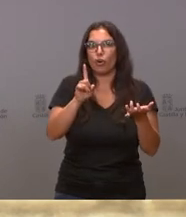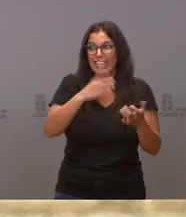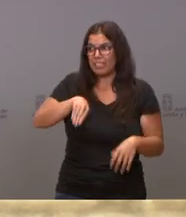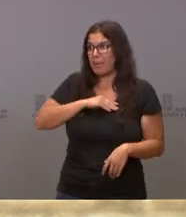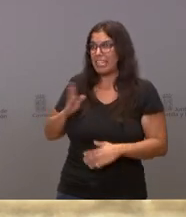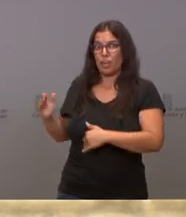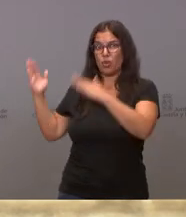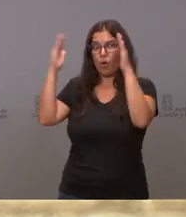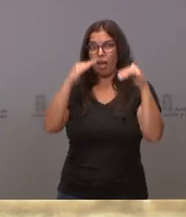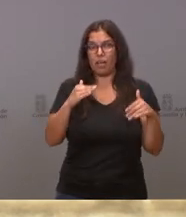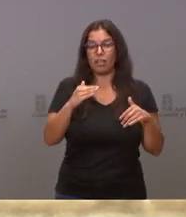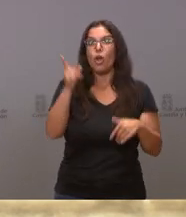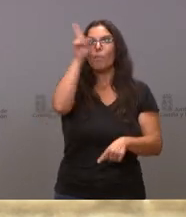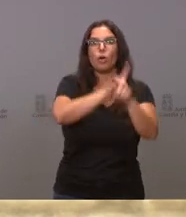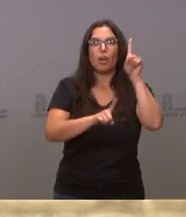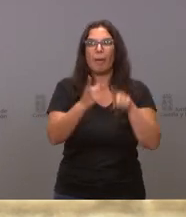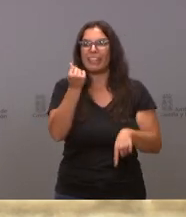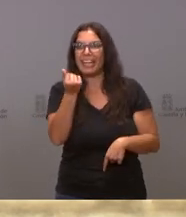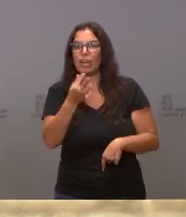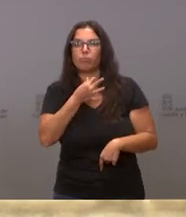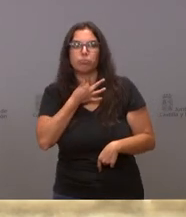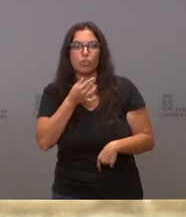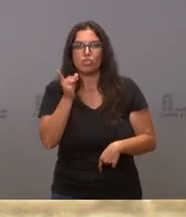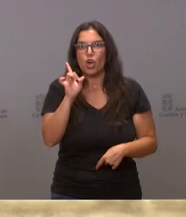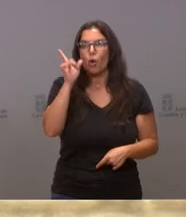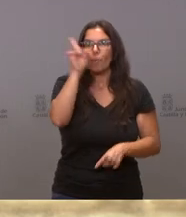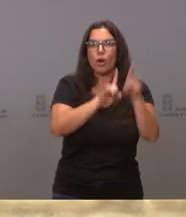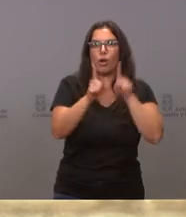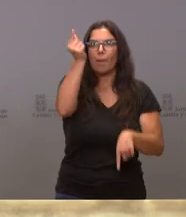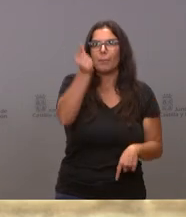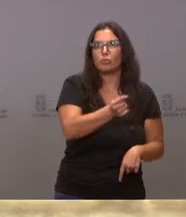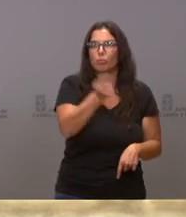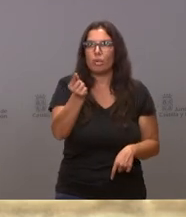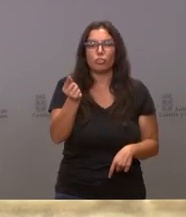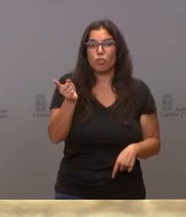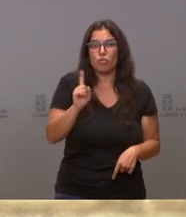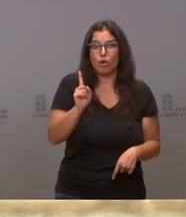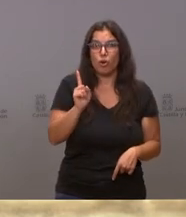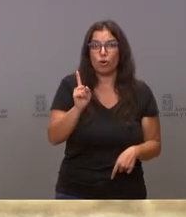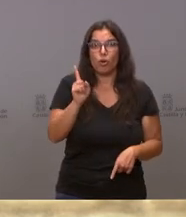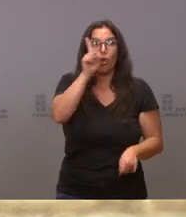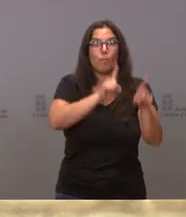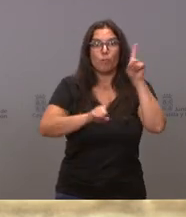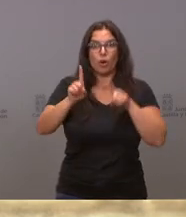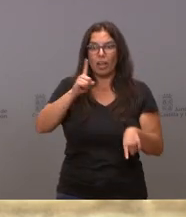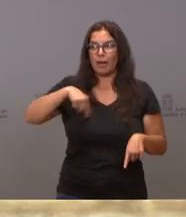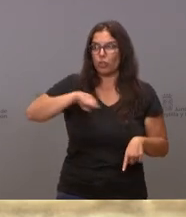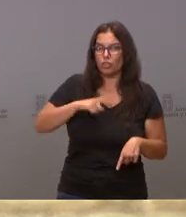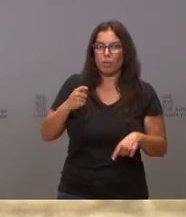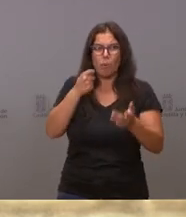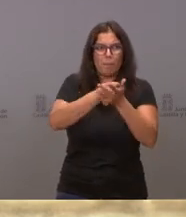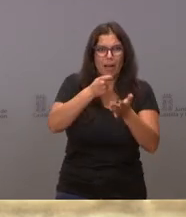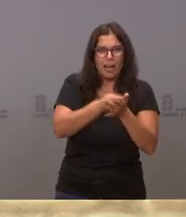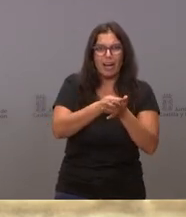No es un problema presupuestario, no es un problema que la Junta de Castilla y León tenga que poner más recursos